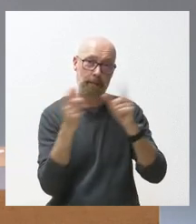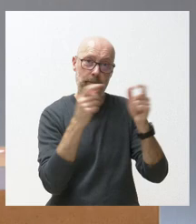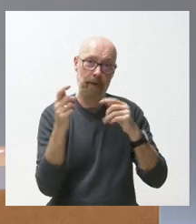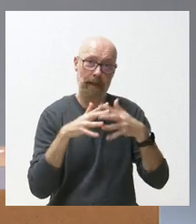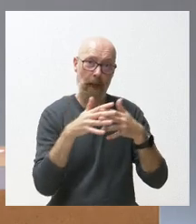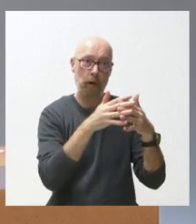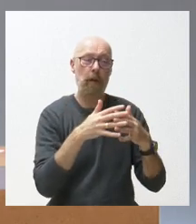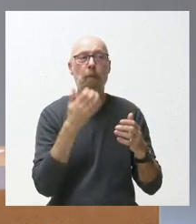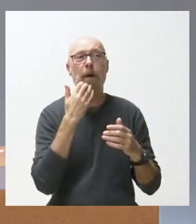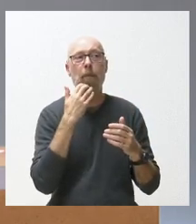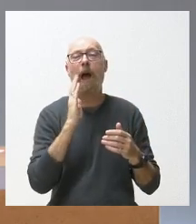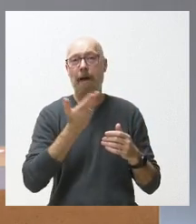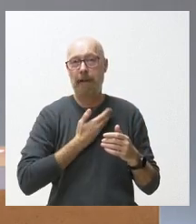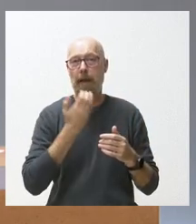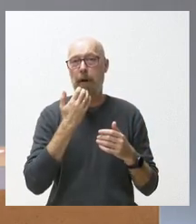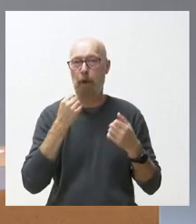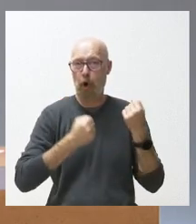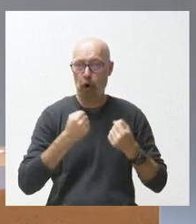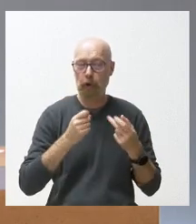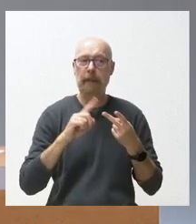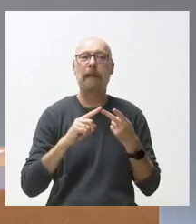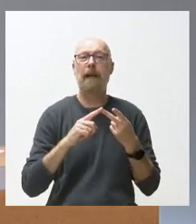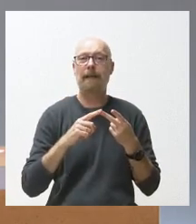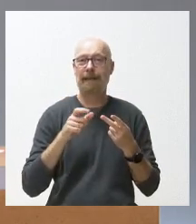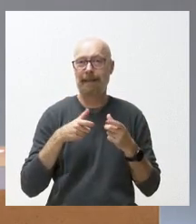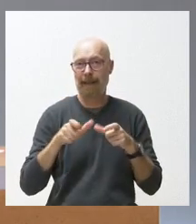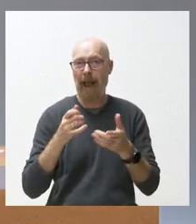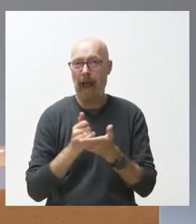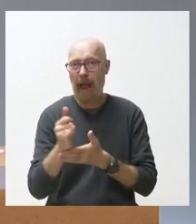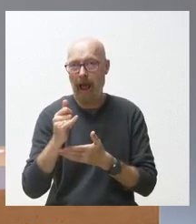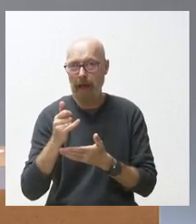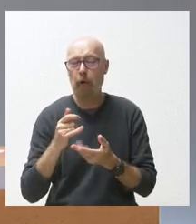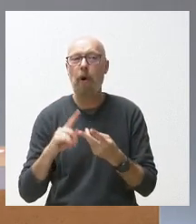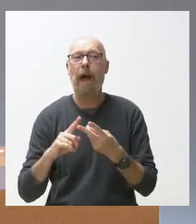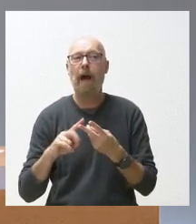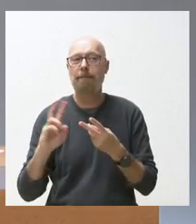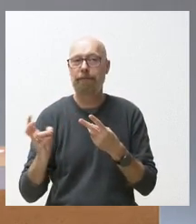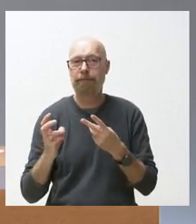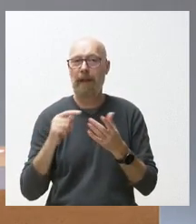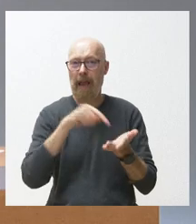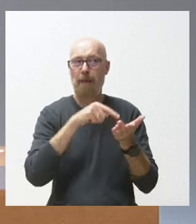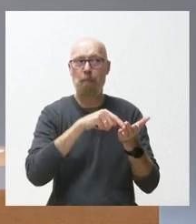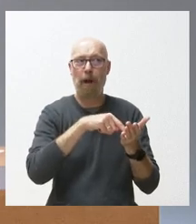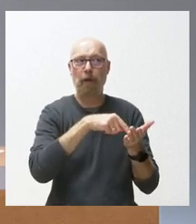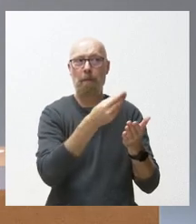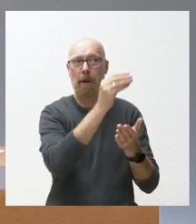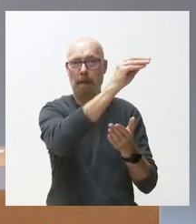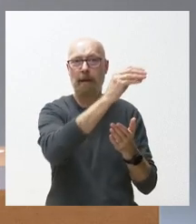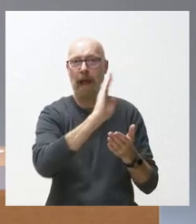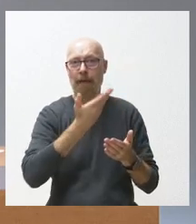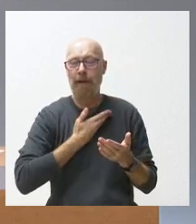el sector agrícola y que bueno estos mismos representantes han ocupado esas